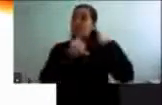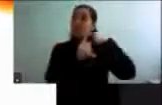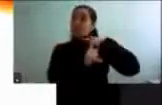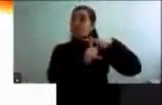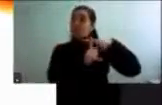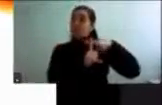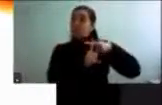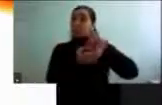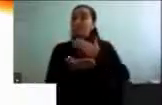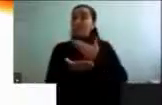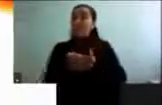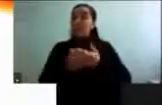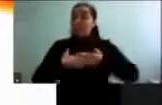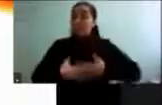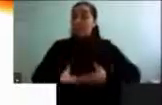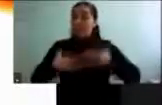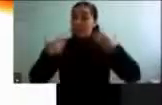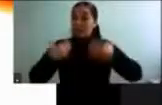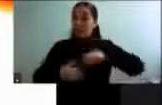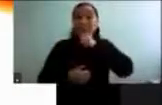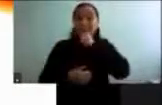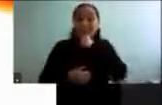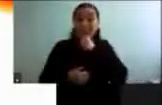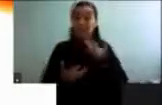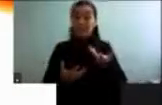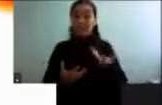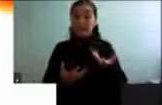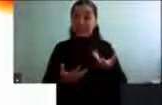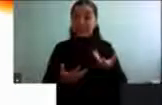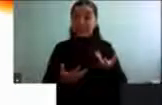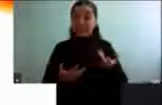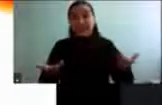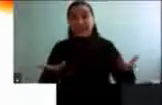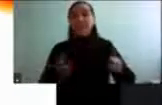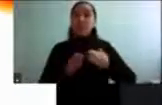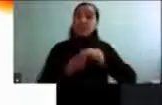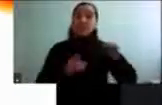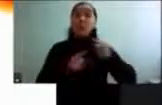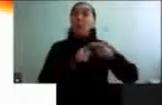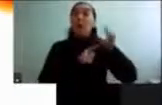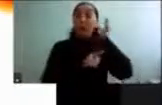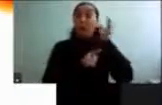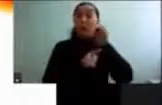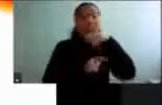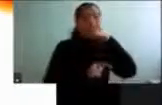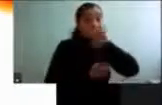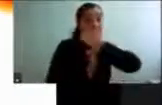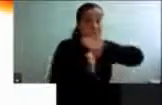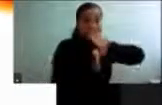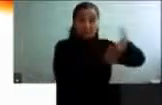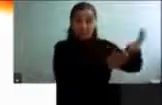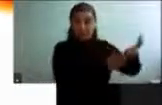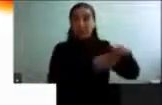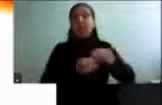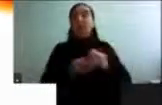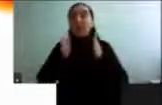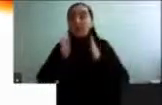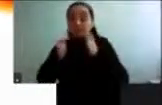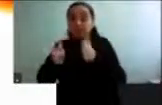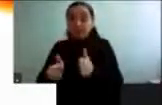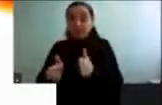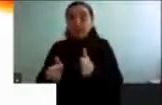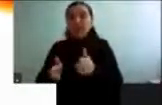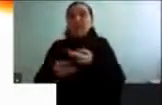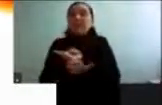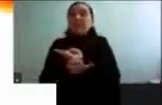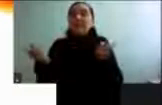personas mayores. Y eso ya hablará Paula. El acceso a servicios de prevención puede permitir,